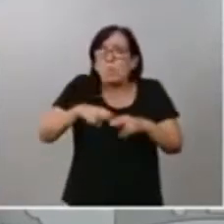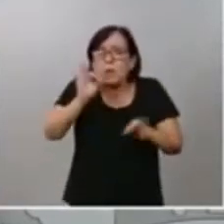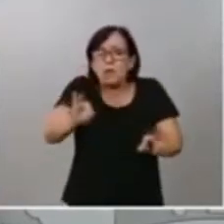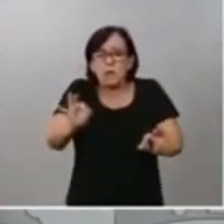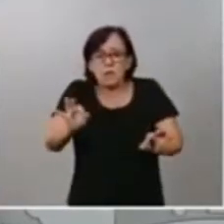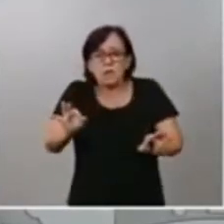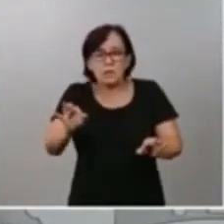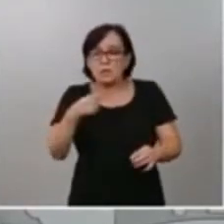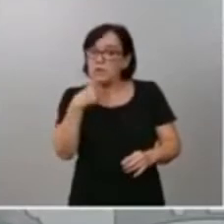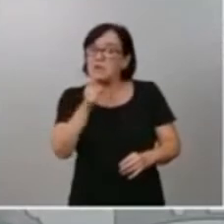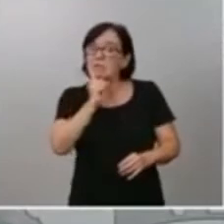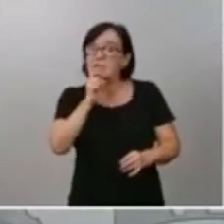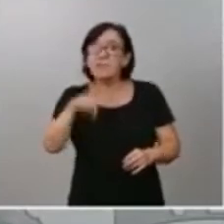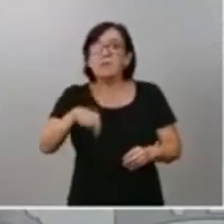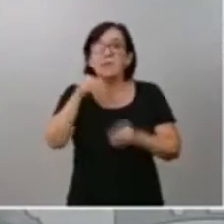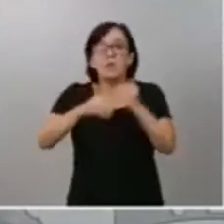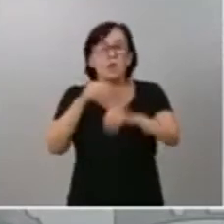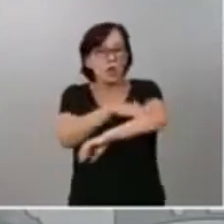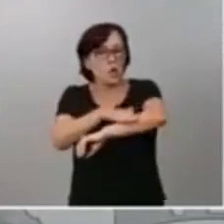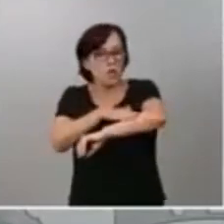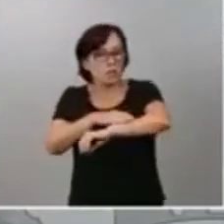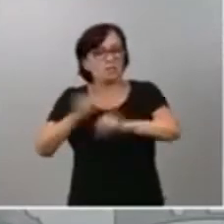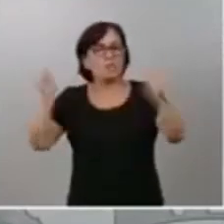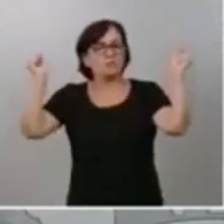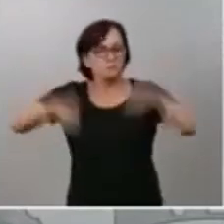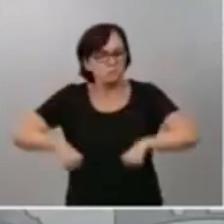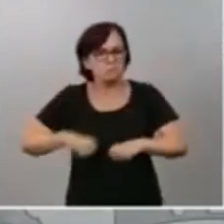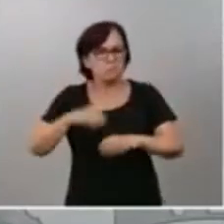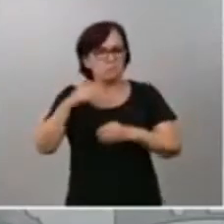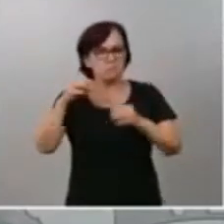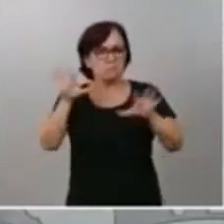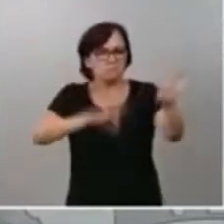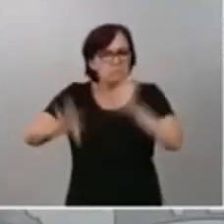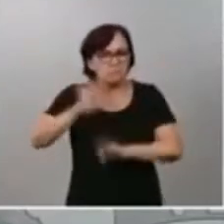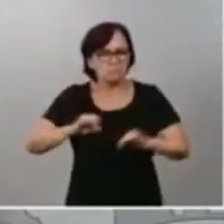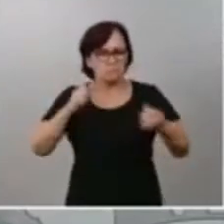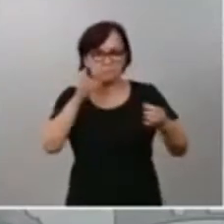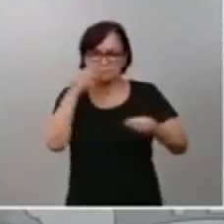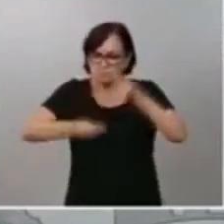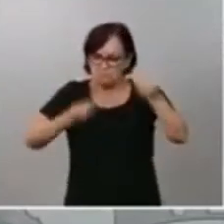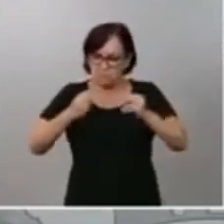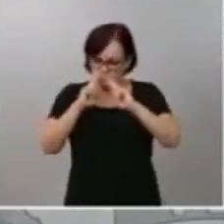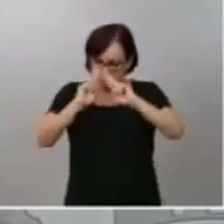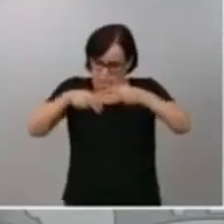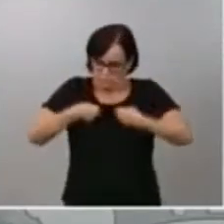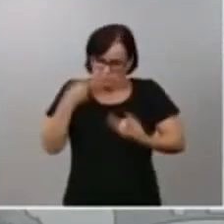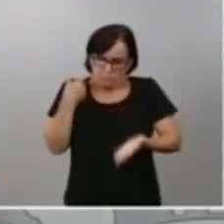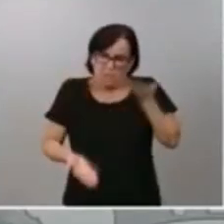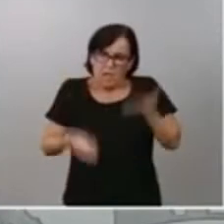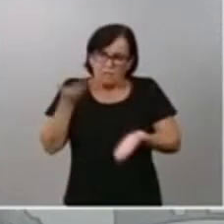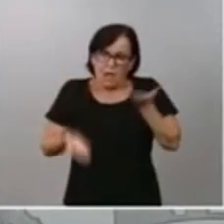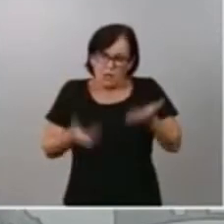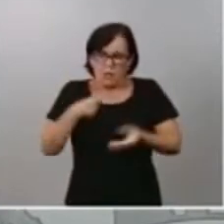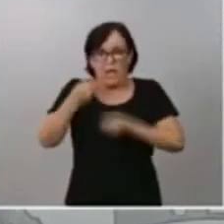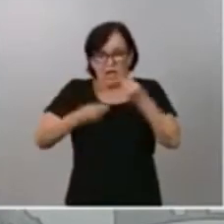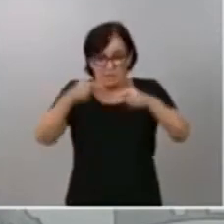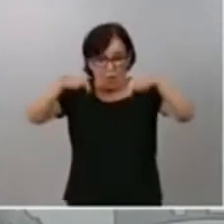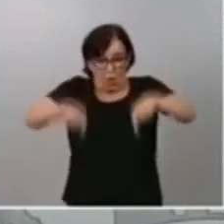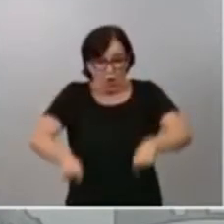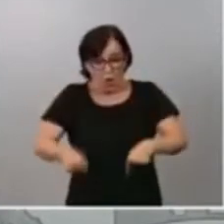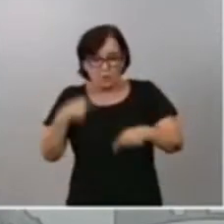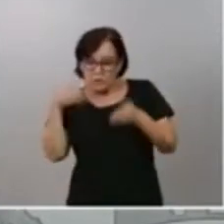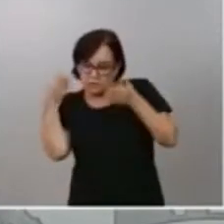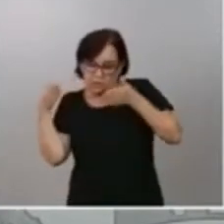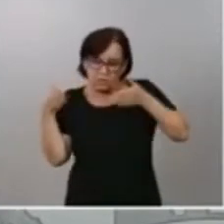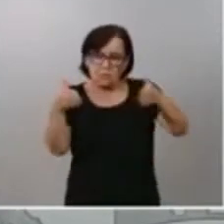este es un Gobierno que decide, que actúa y que se audita y que se autoevalúa, como estamos haciendo hoy, orientado a la acción